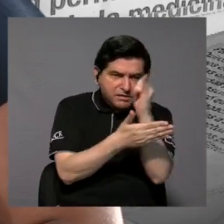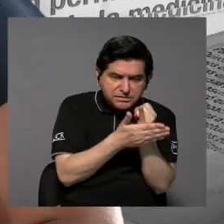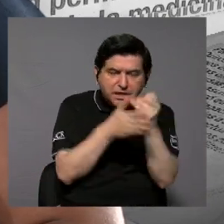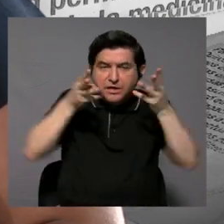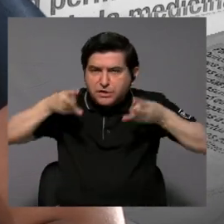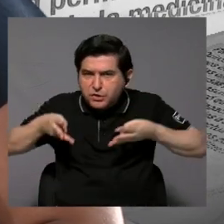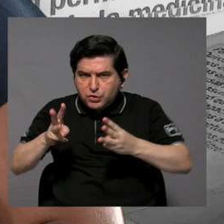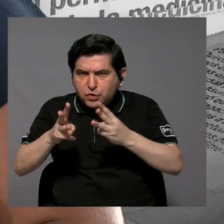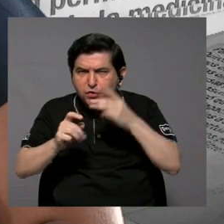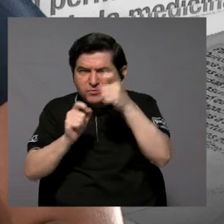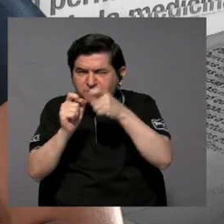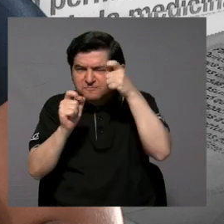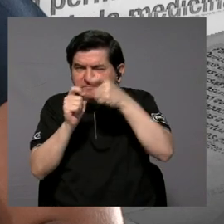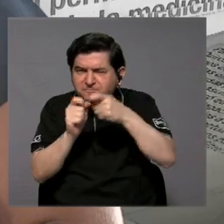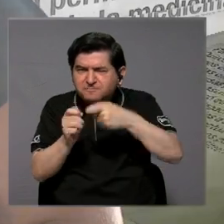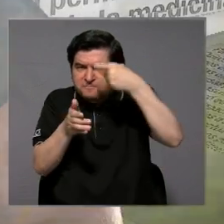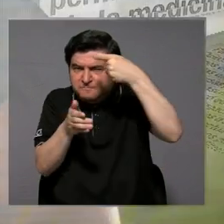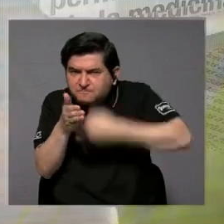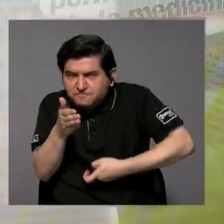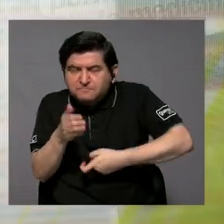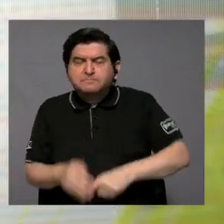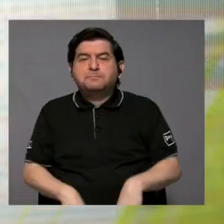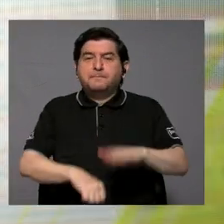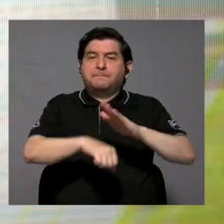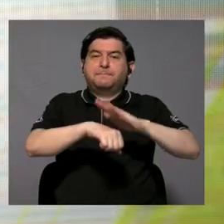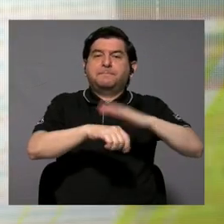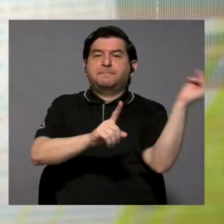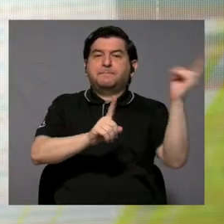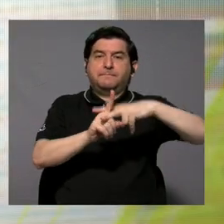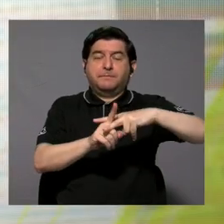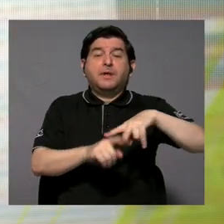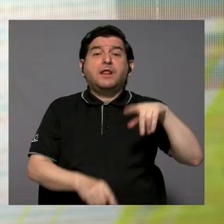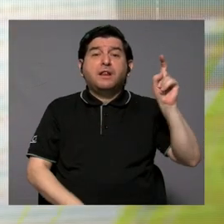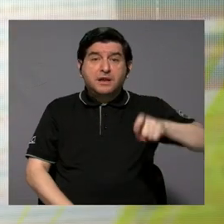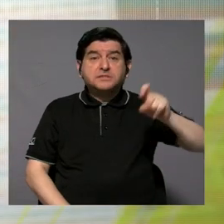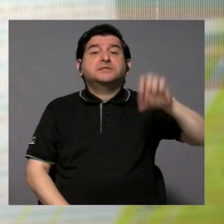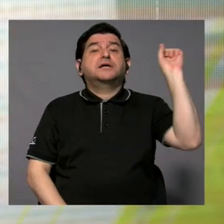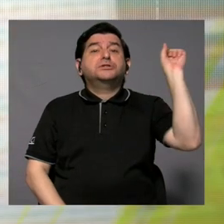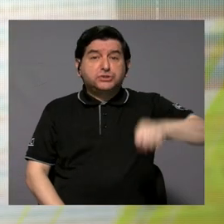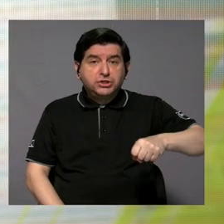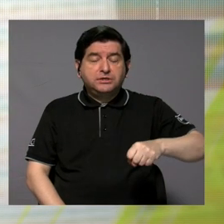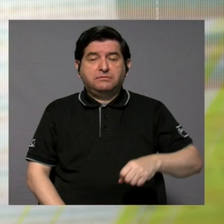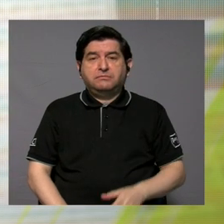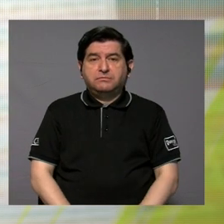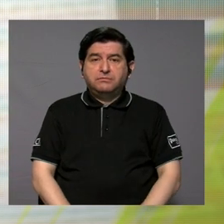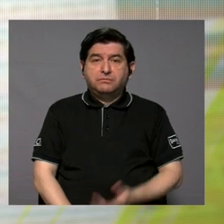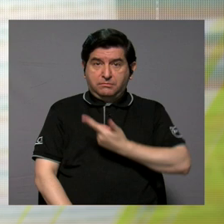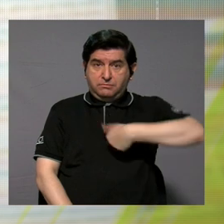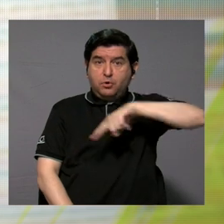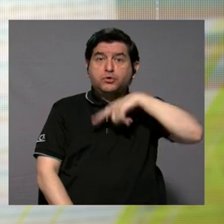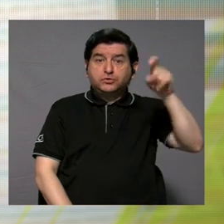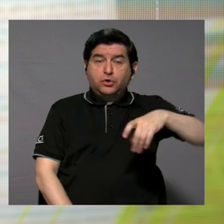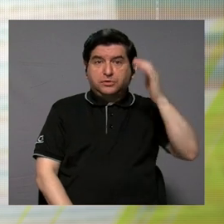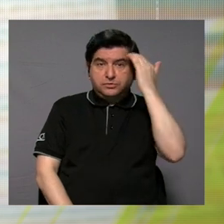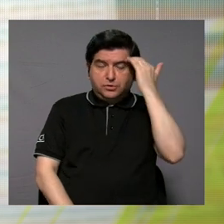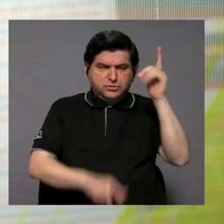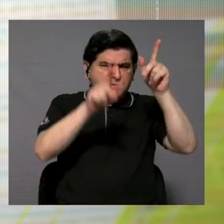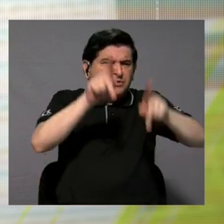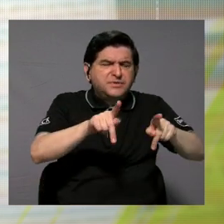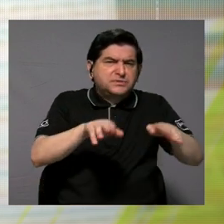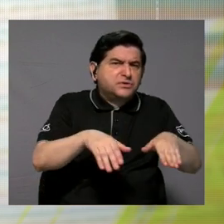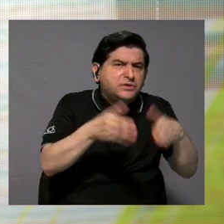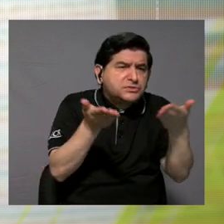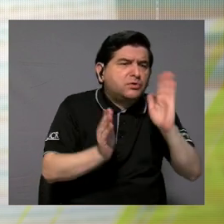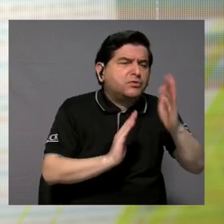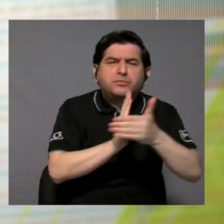una metodología rigurosa para poderlas aplicar. Entonces, claro que son necesarias, necesitamos saber cómo están las personas,